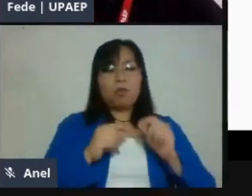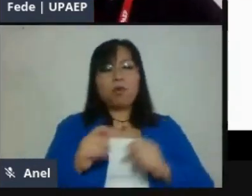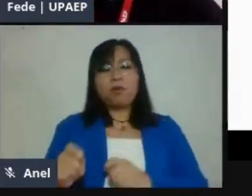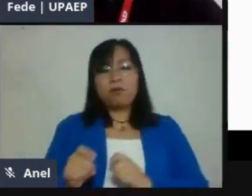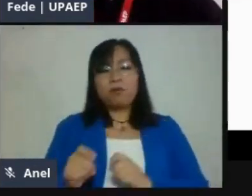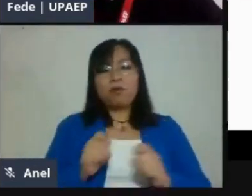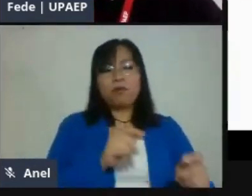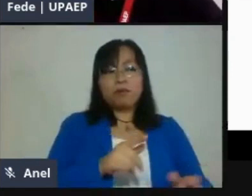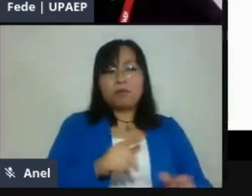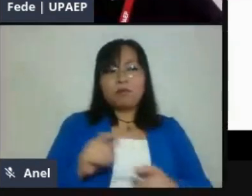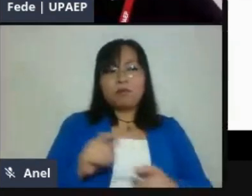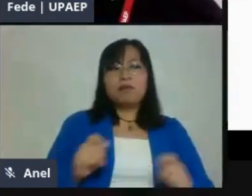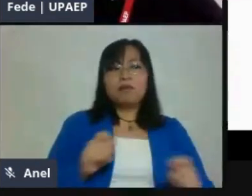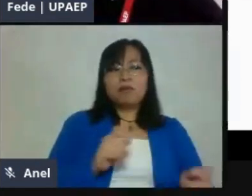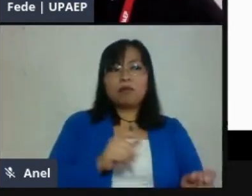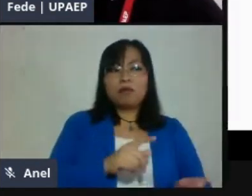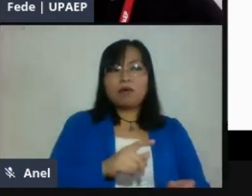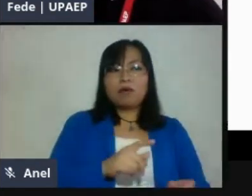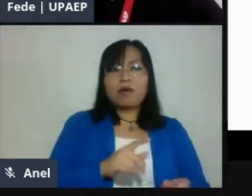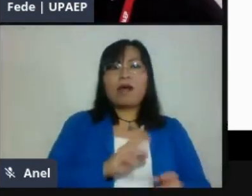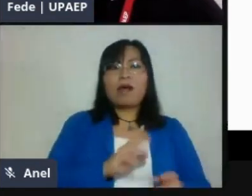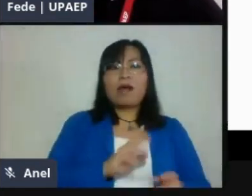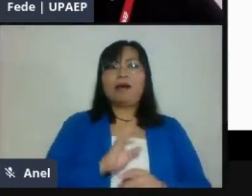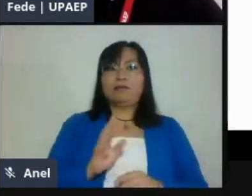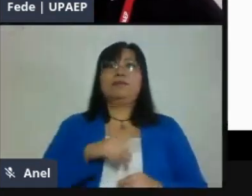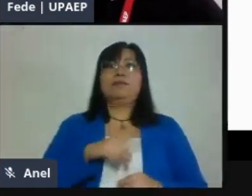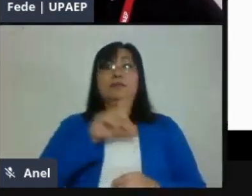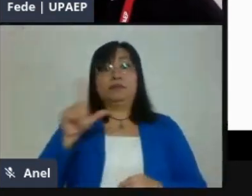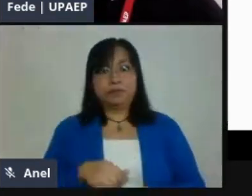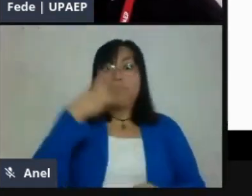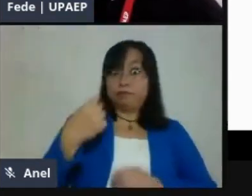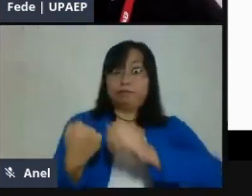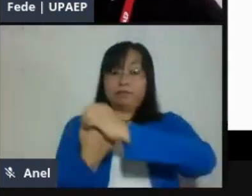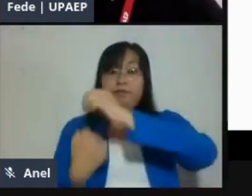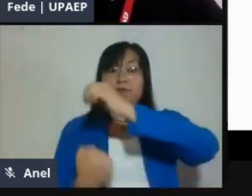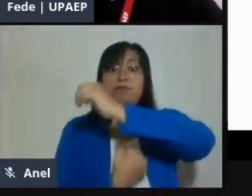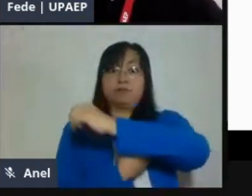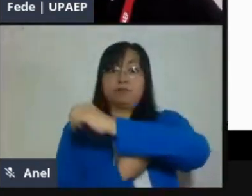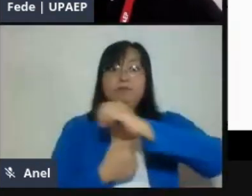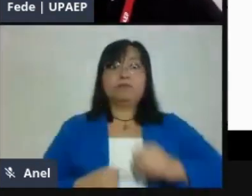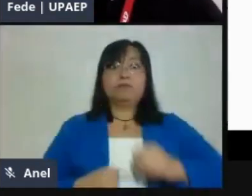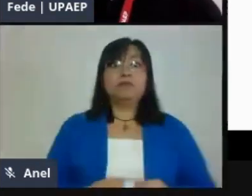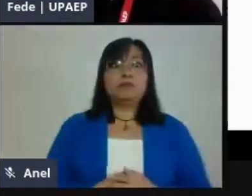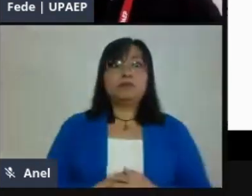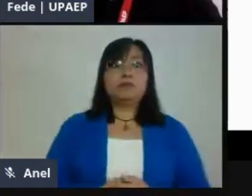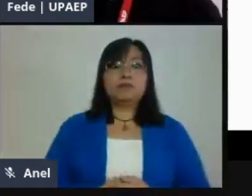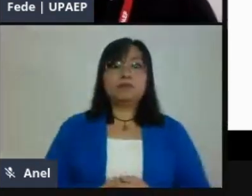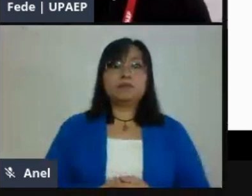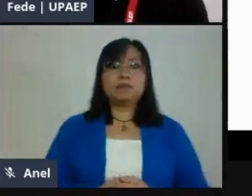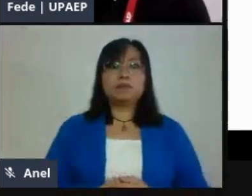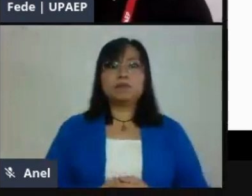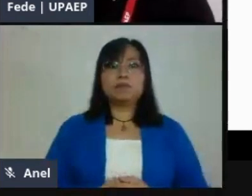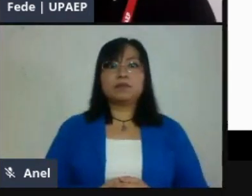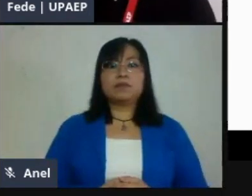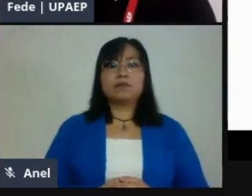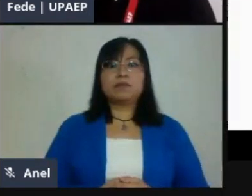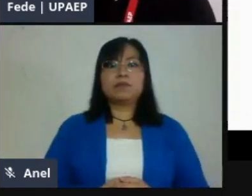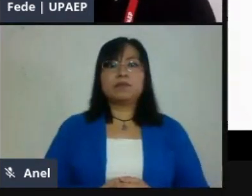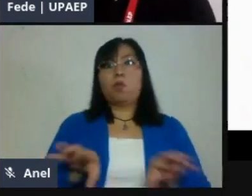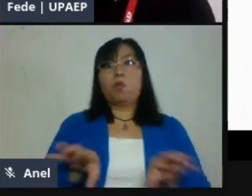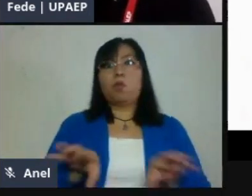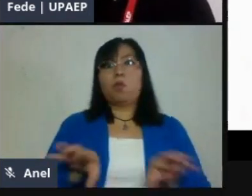Así es, Fede. Y dentro de estos pilares, pues también es el conectar con los padres de familia. Y muy